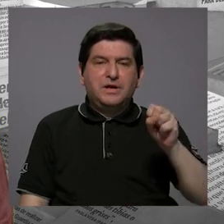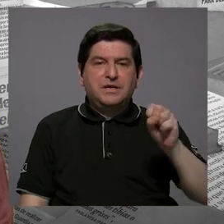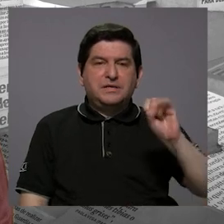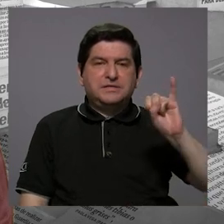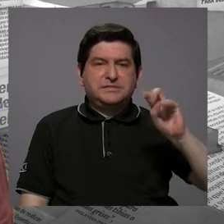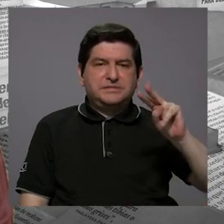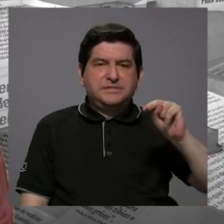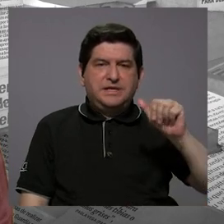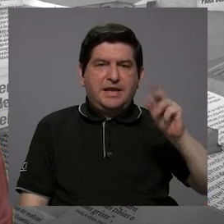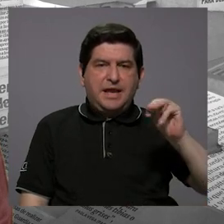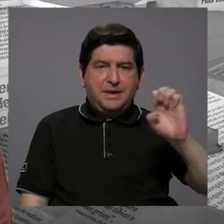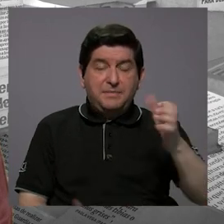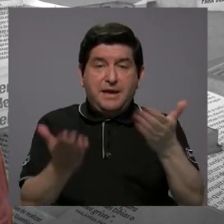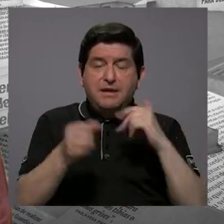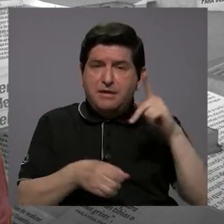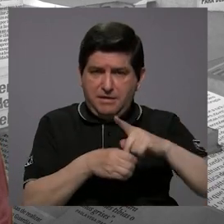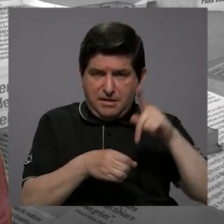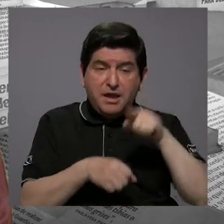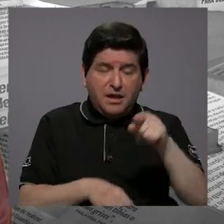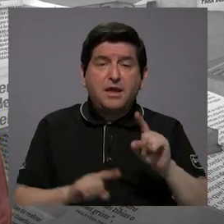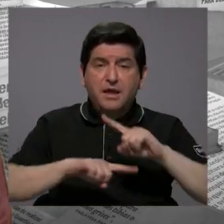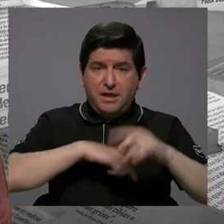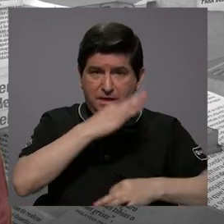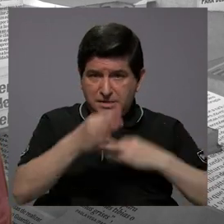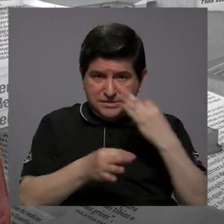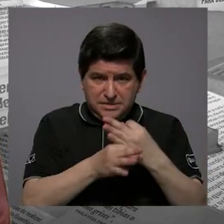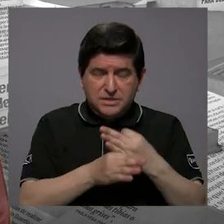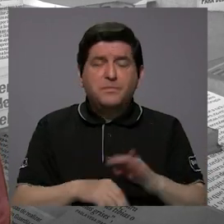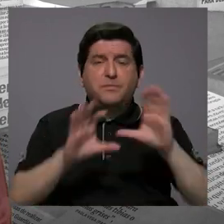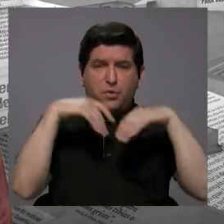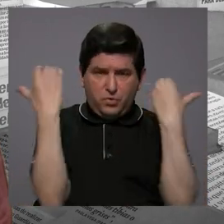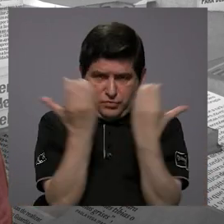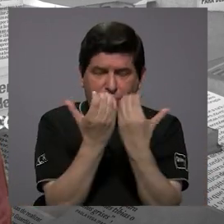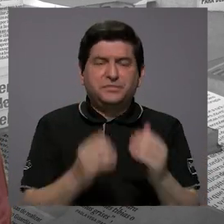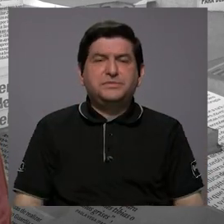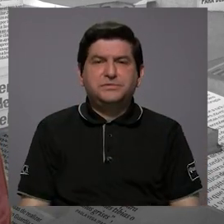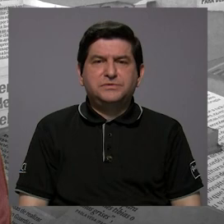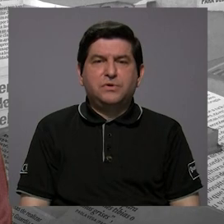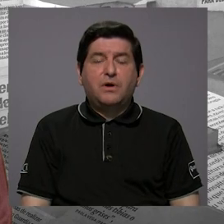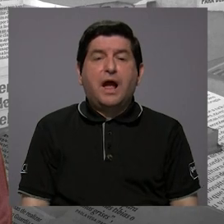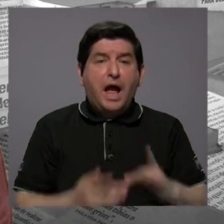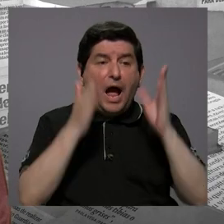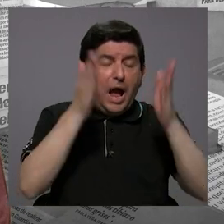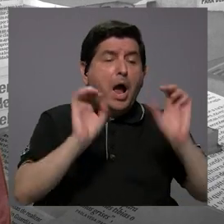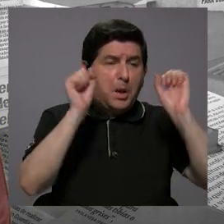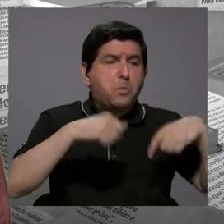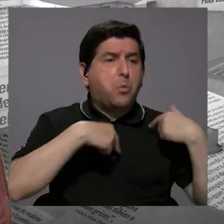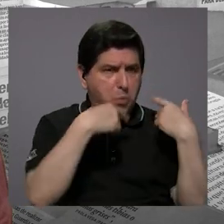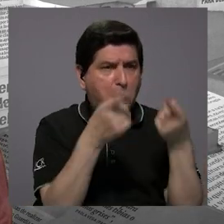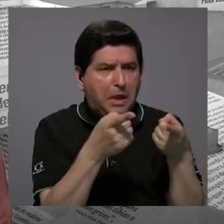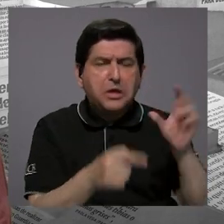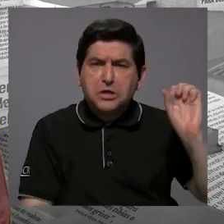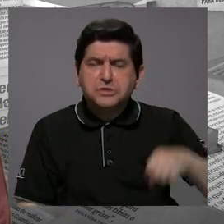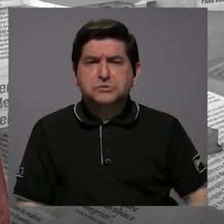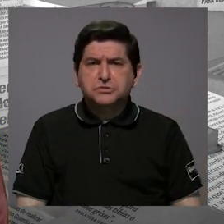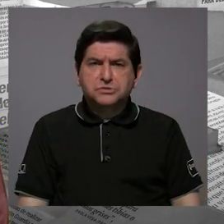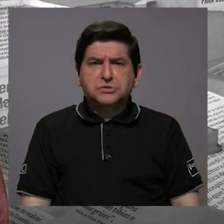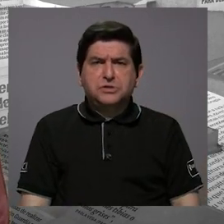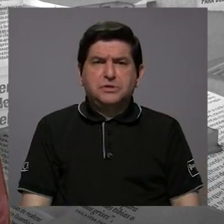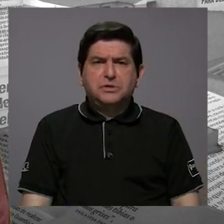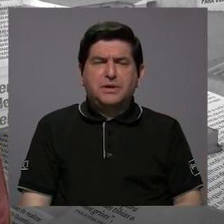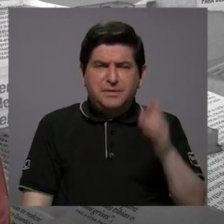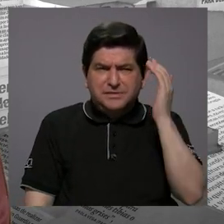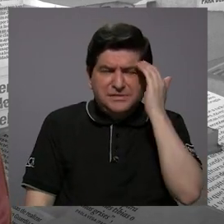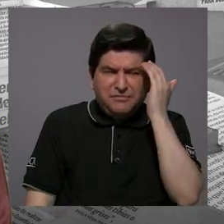participar de lleno, con voz y voto, en ese tipo de comisiones de especialistas para decir, sí, o sea, el especialista puede irse, incluso estudiando el